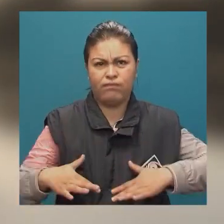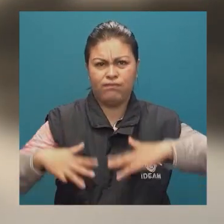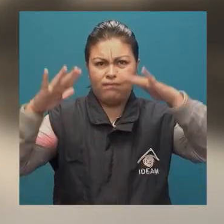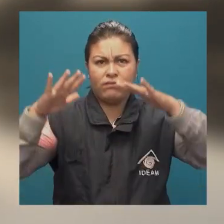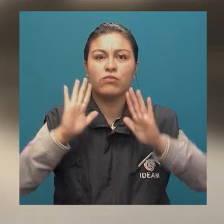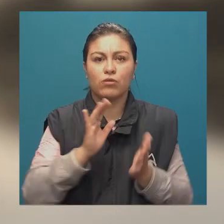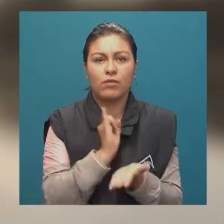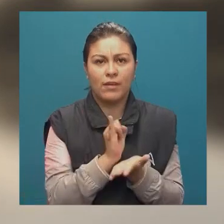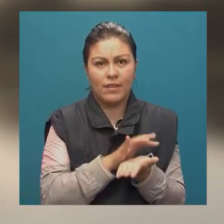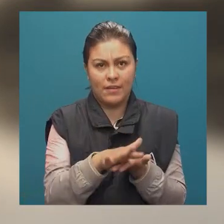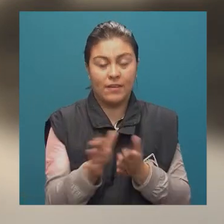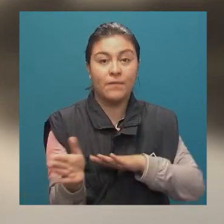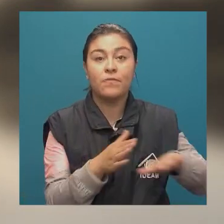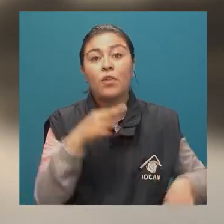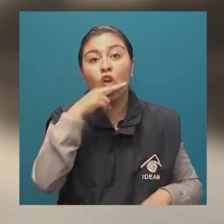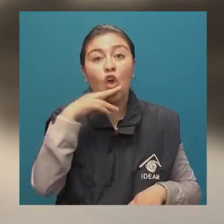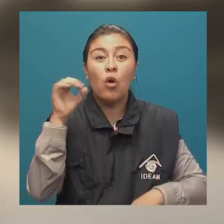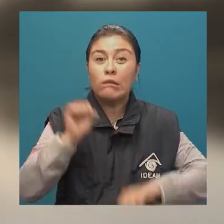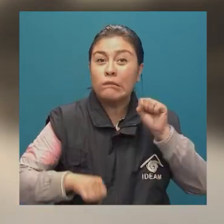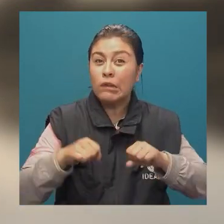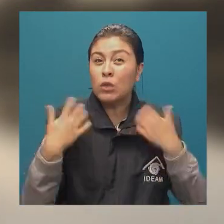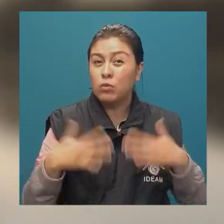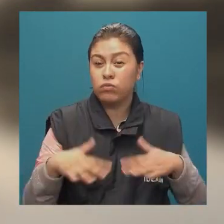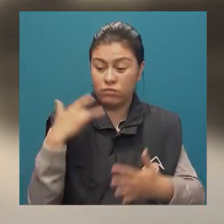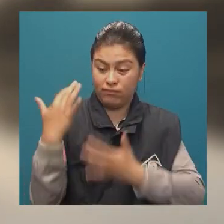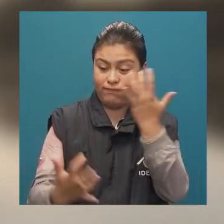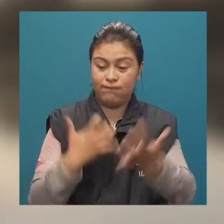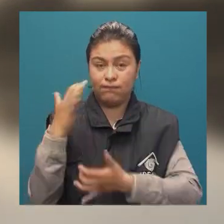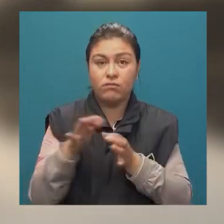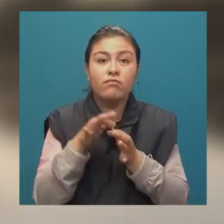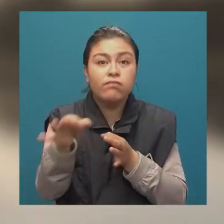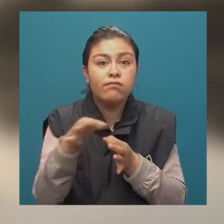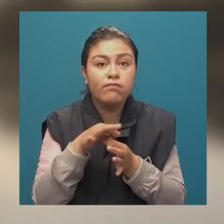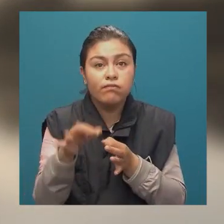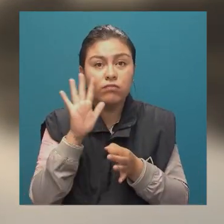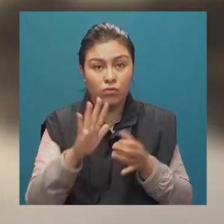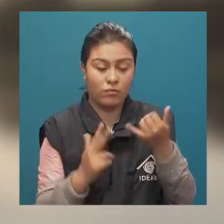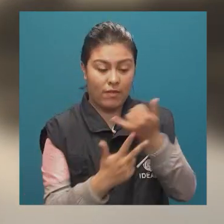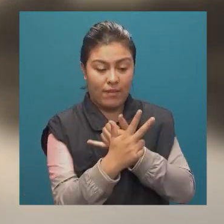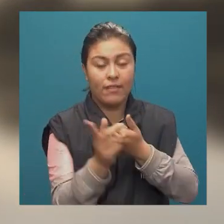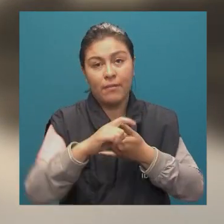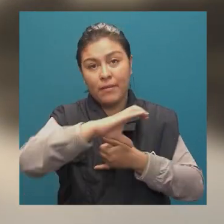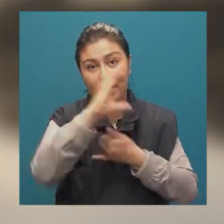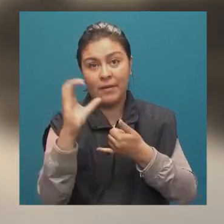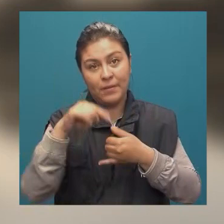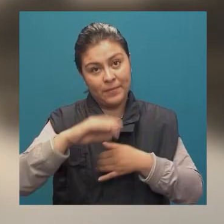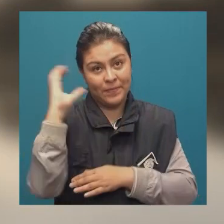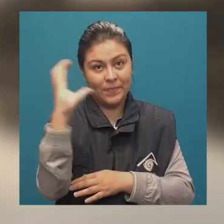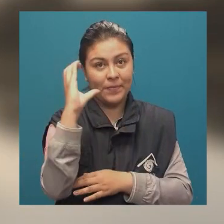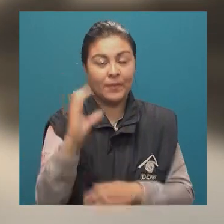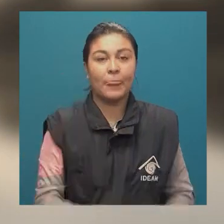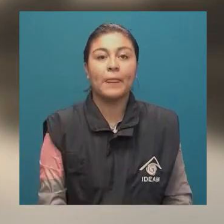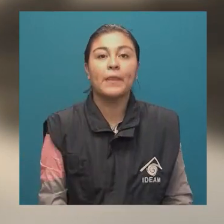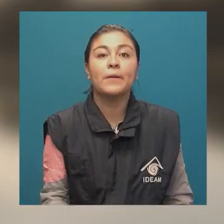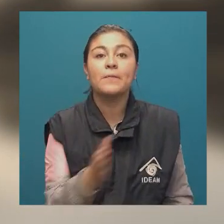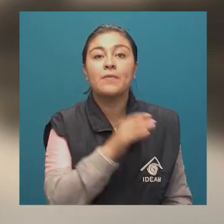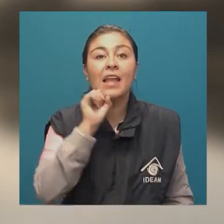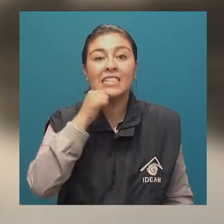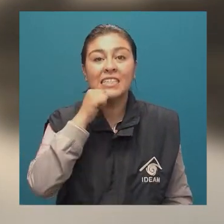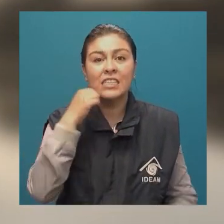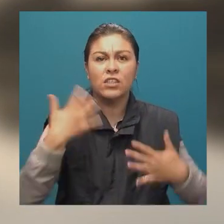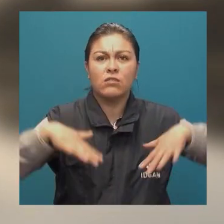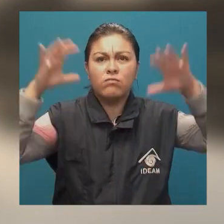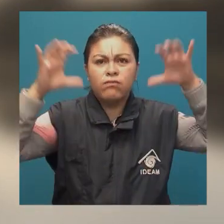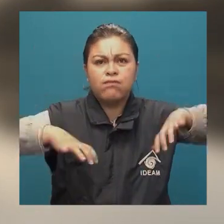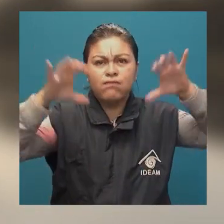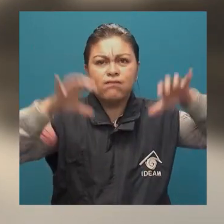municipios de la región andina y del Caribe colombiano. Alerta naranja por lluvias en alta mar, hacia el occidente del mar Caribe y en amplios sectores